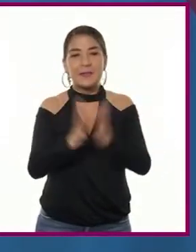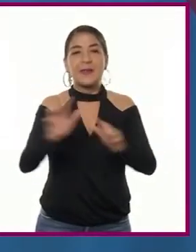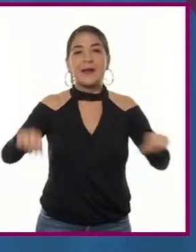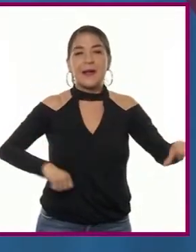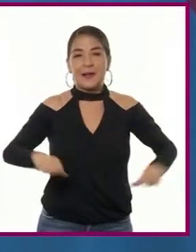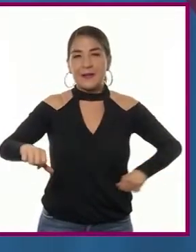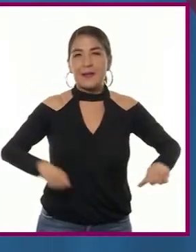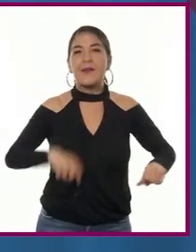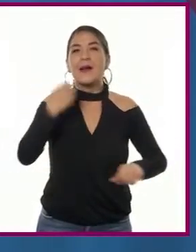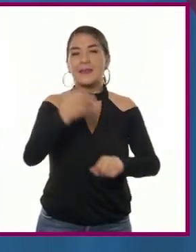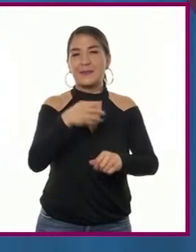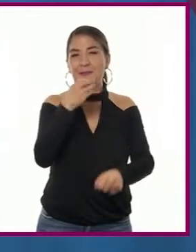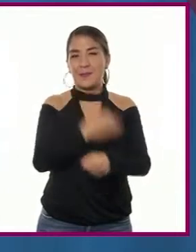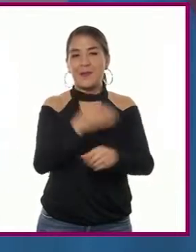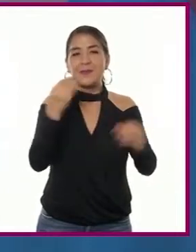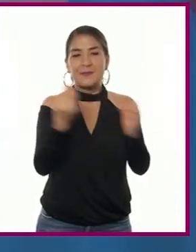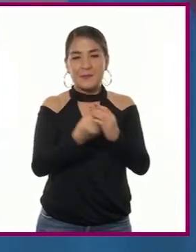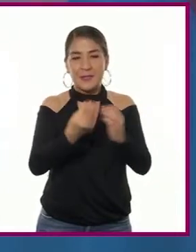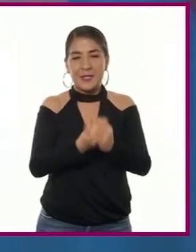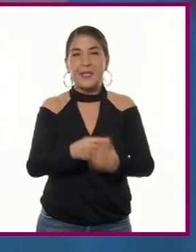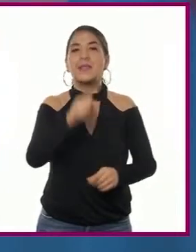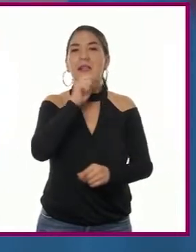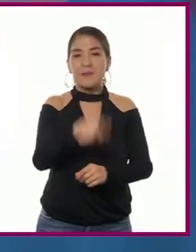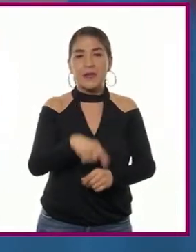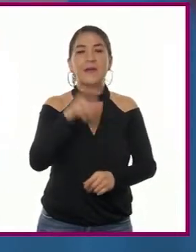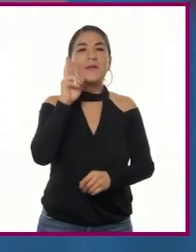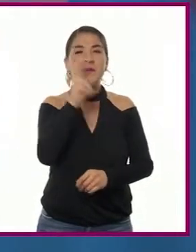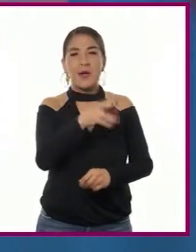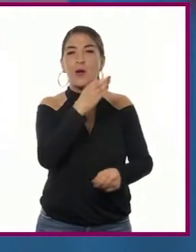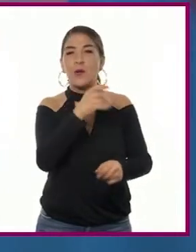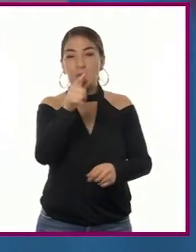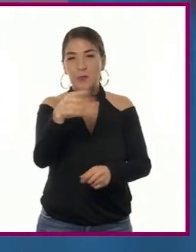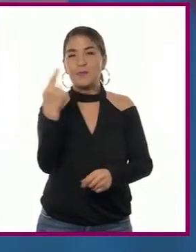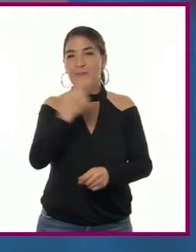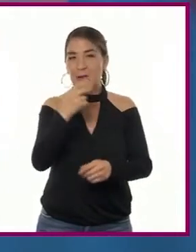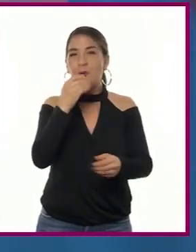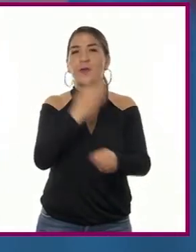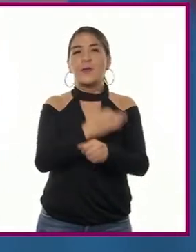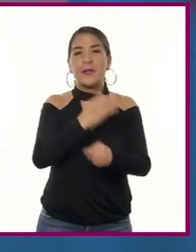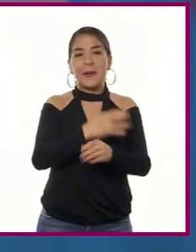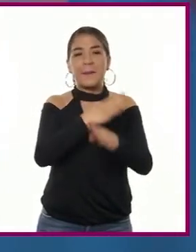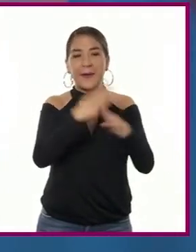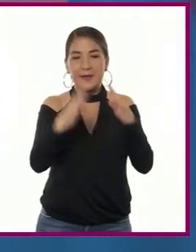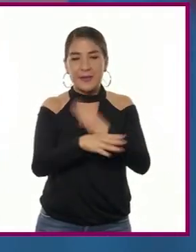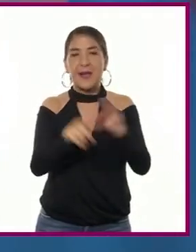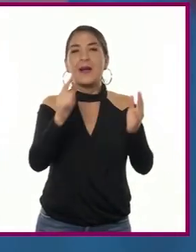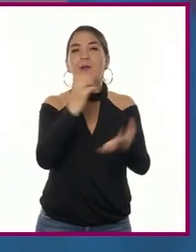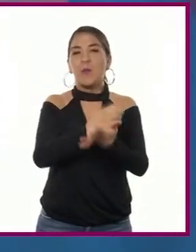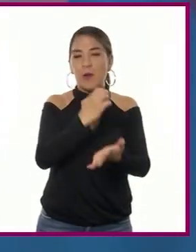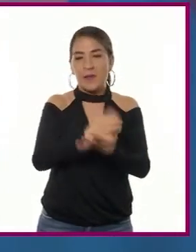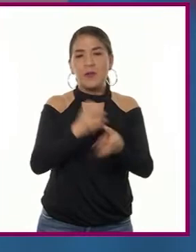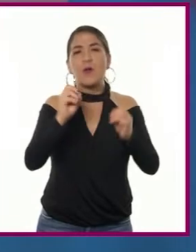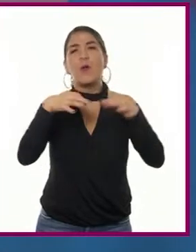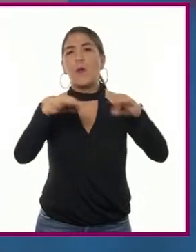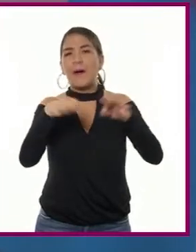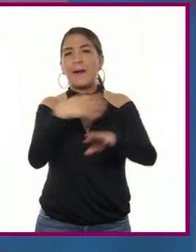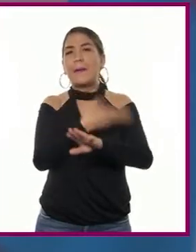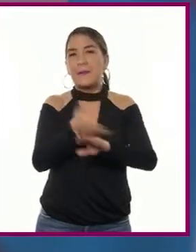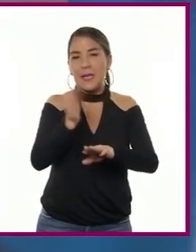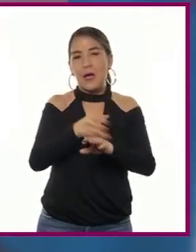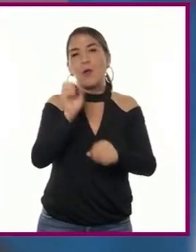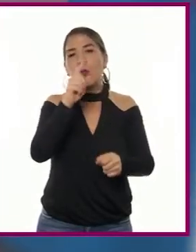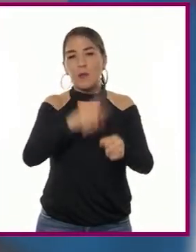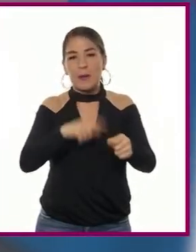a lo largo de la sesión. También les invito a tener cerca su libro de texto, cuaderno u hojas blancas o de colores,